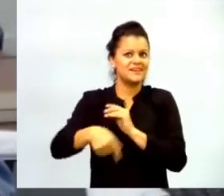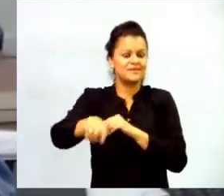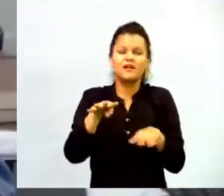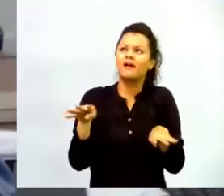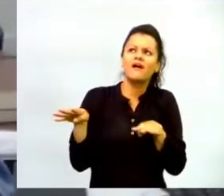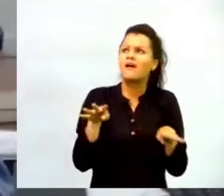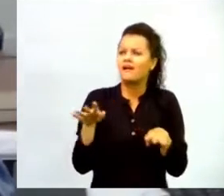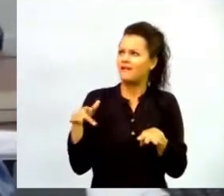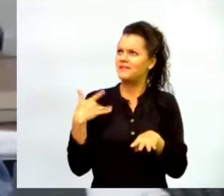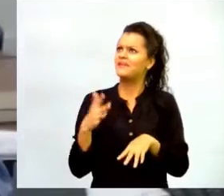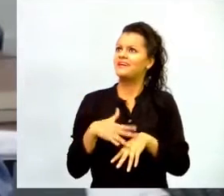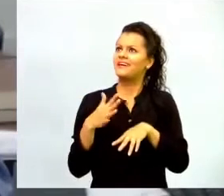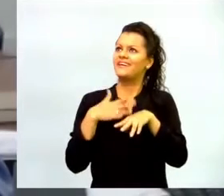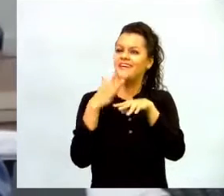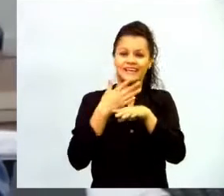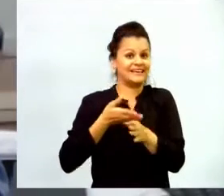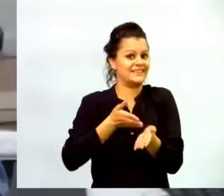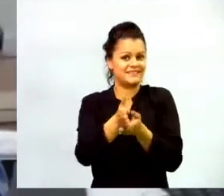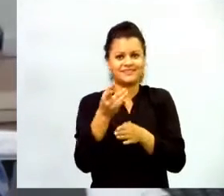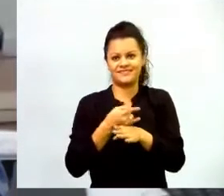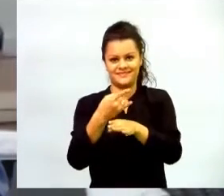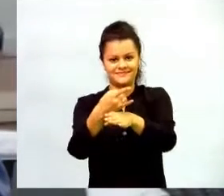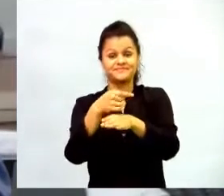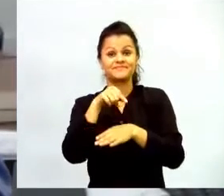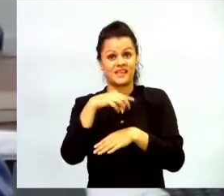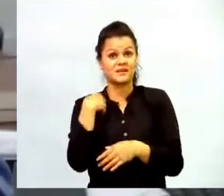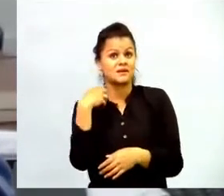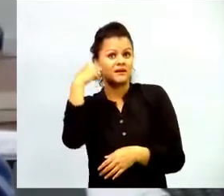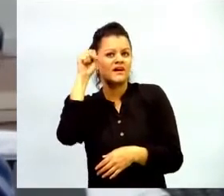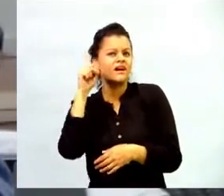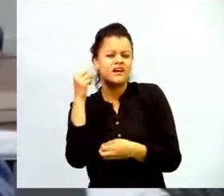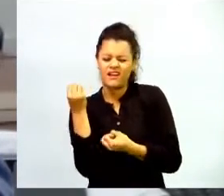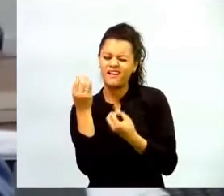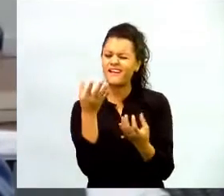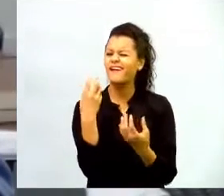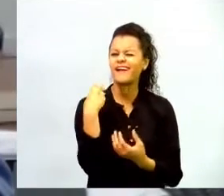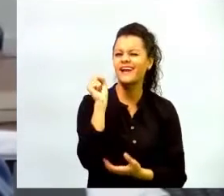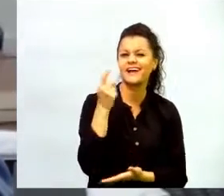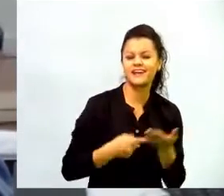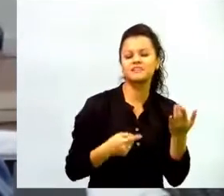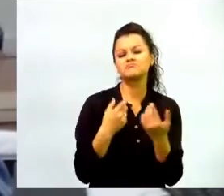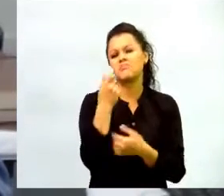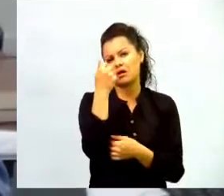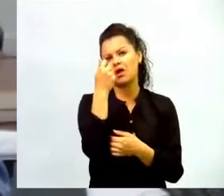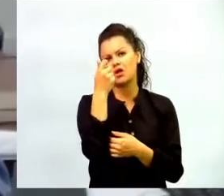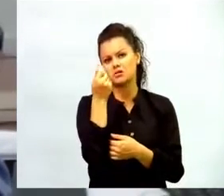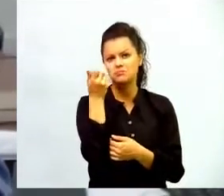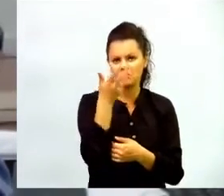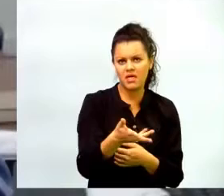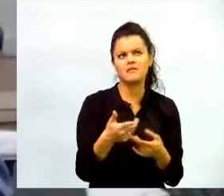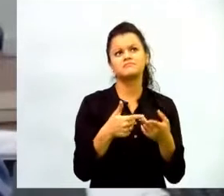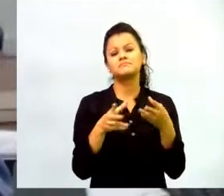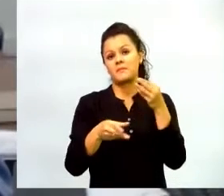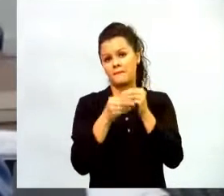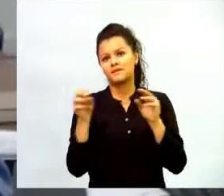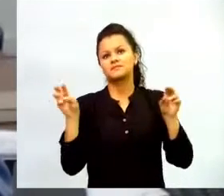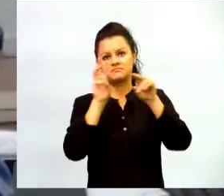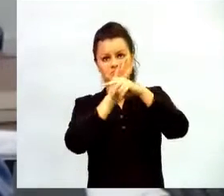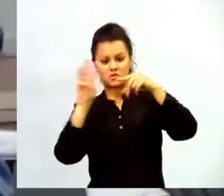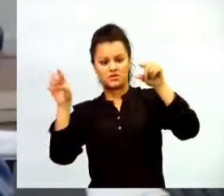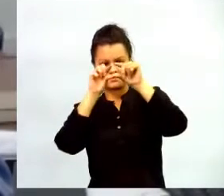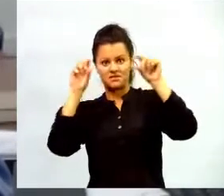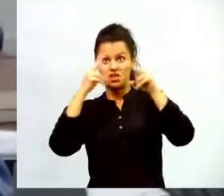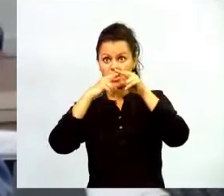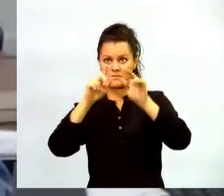estudiantes. Es un premio que tiene un reconocimiento económico, que tiene un reconocimiento también a través del portal y va a poderse presentar por los